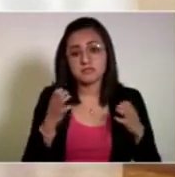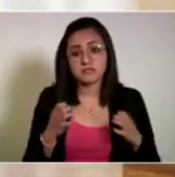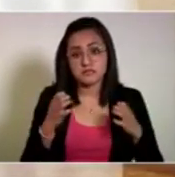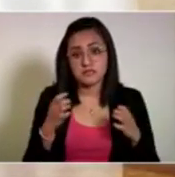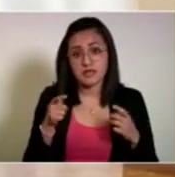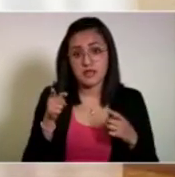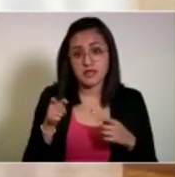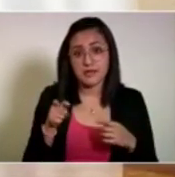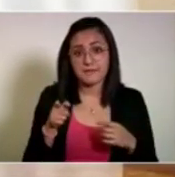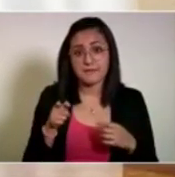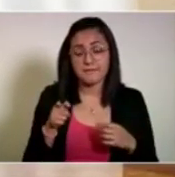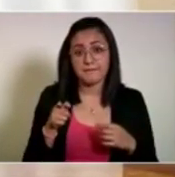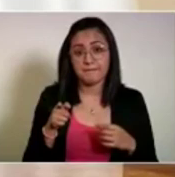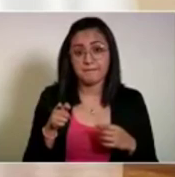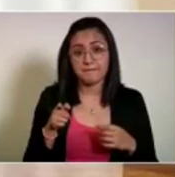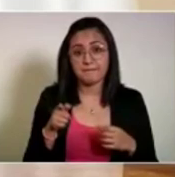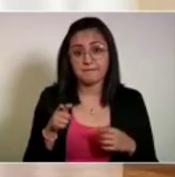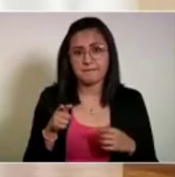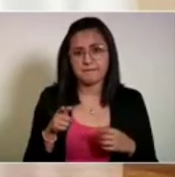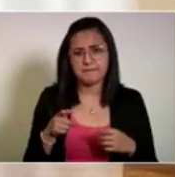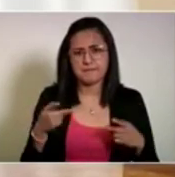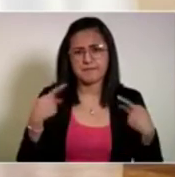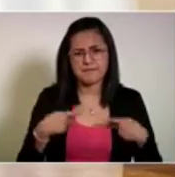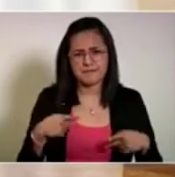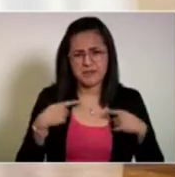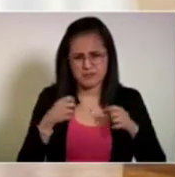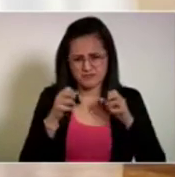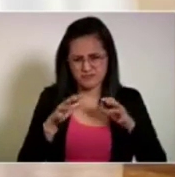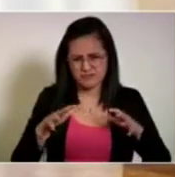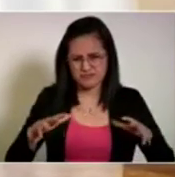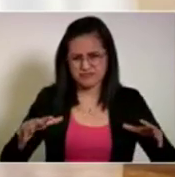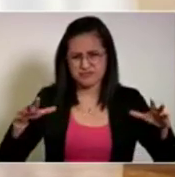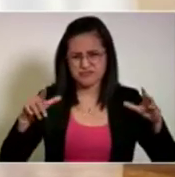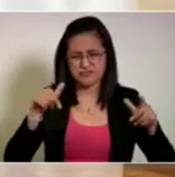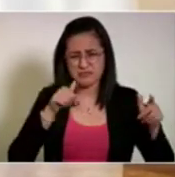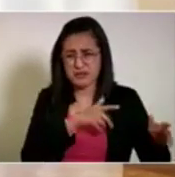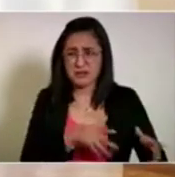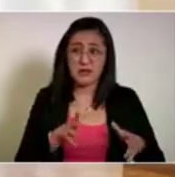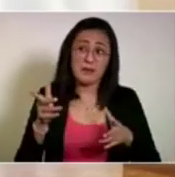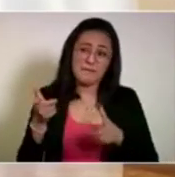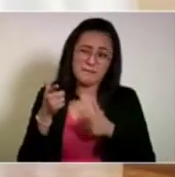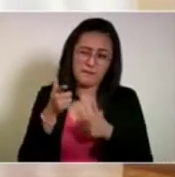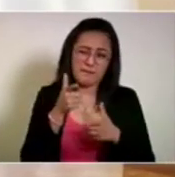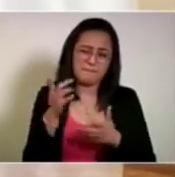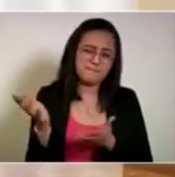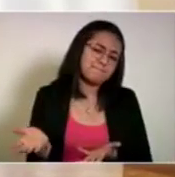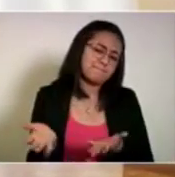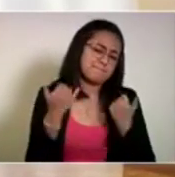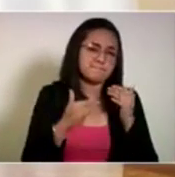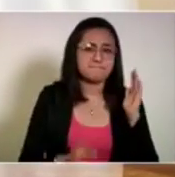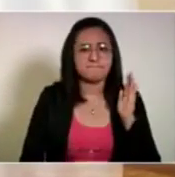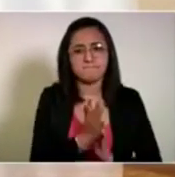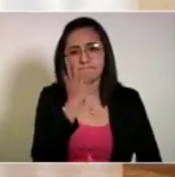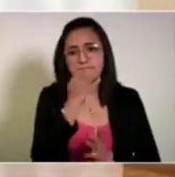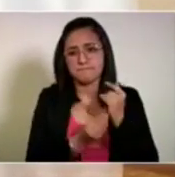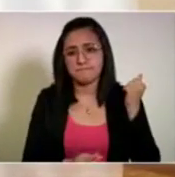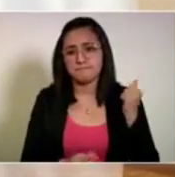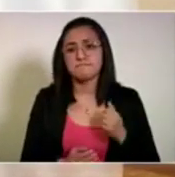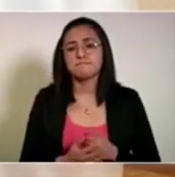un gran número de delincuentes a llevárselo y a liberarlo. Gracias.